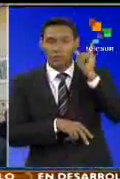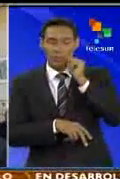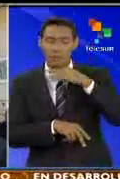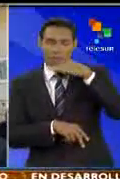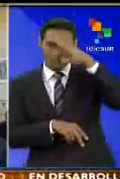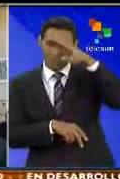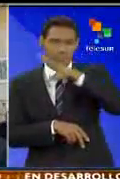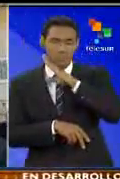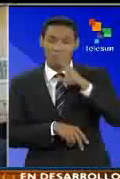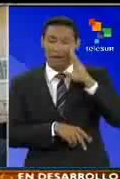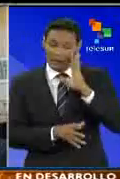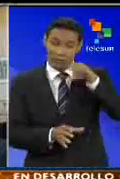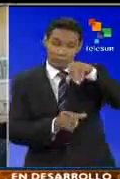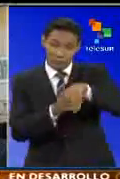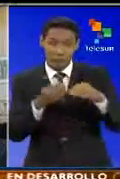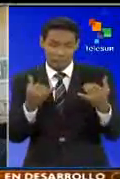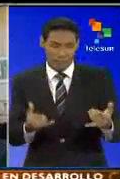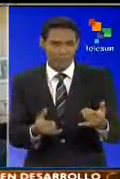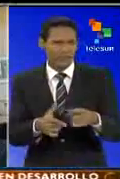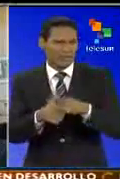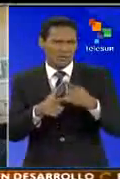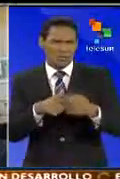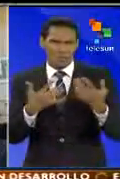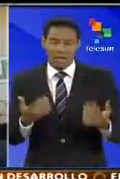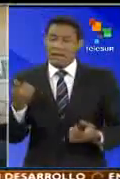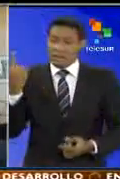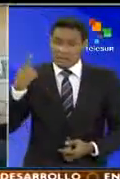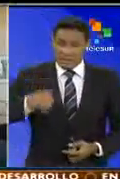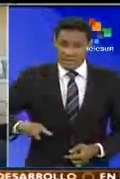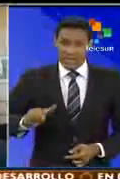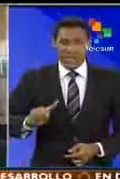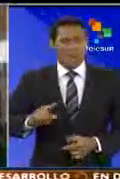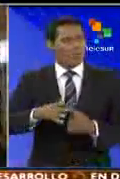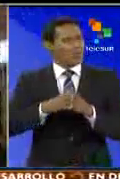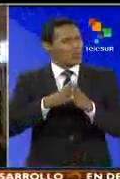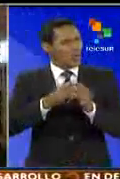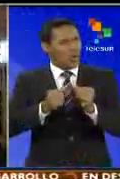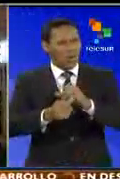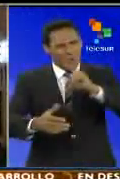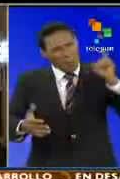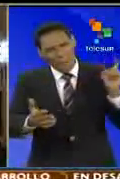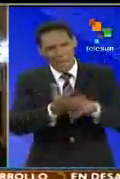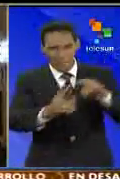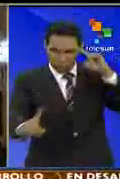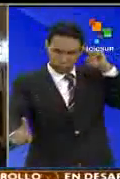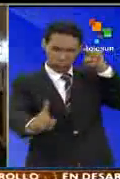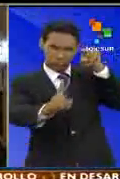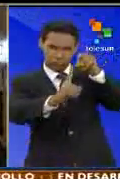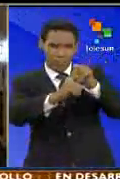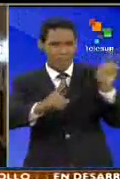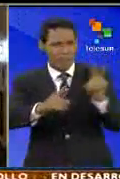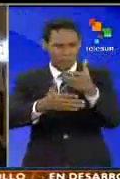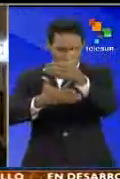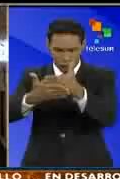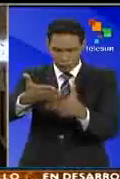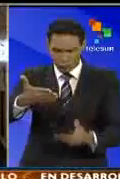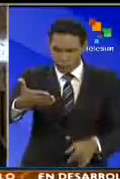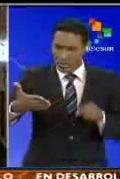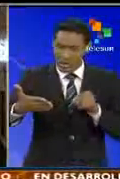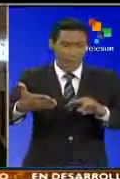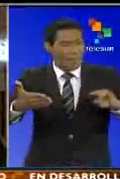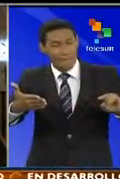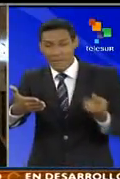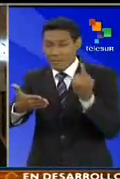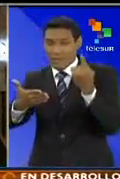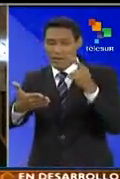representantes de nuestros estudiantes. De manera que tenemos una hoja de navegación en Venezuela respecto a nuestros principales